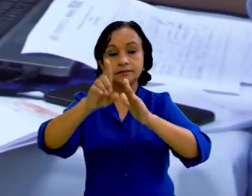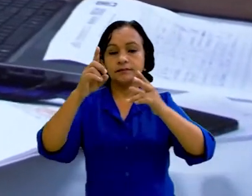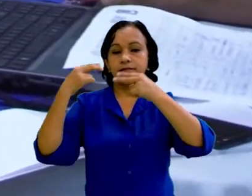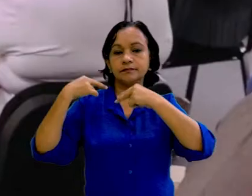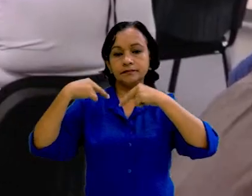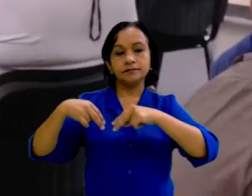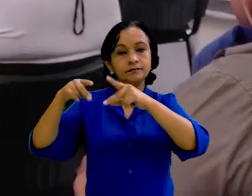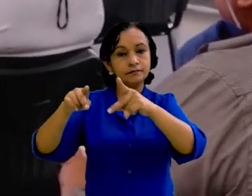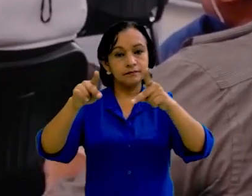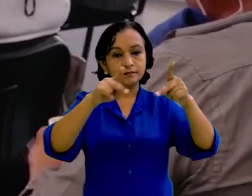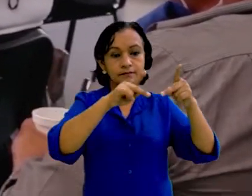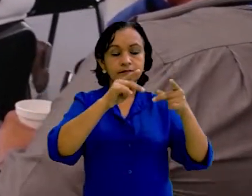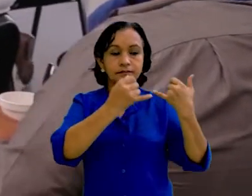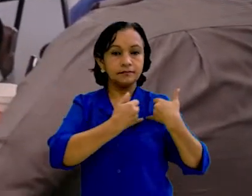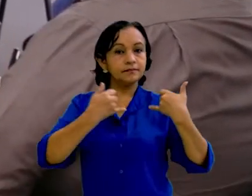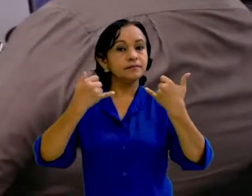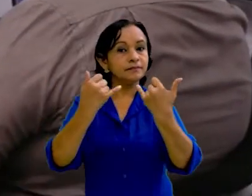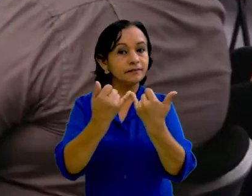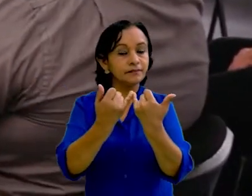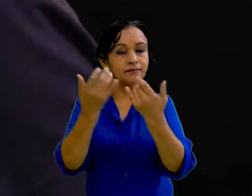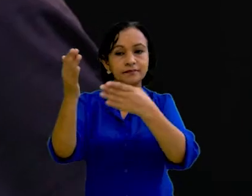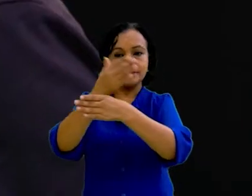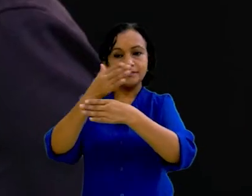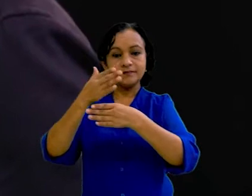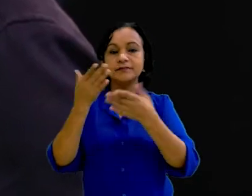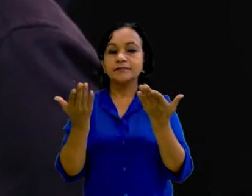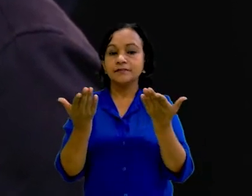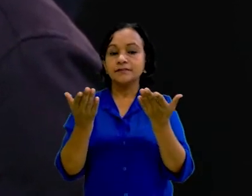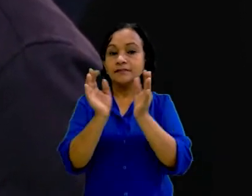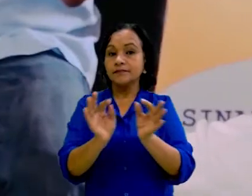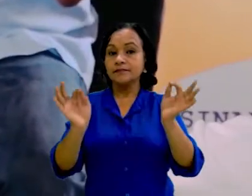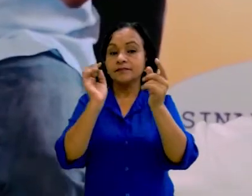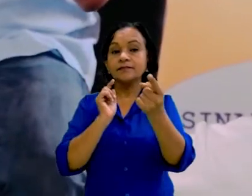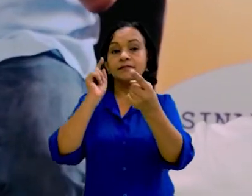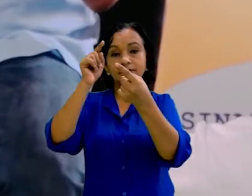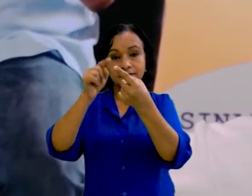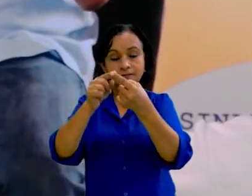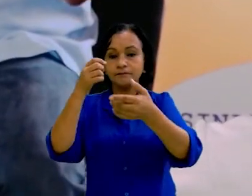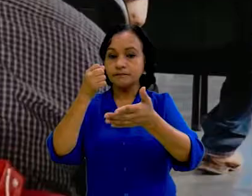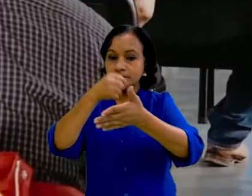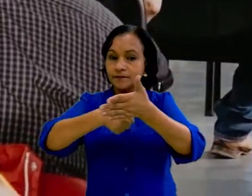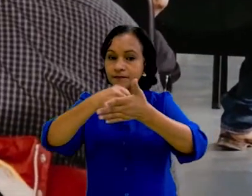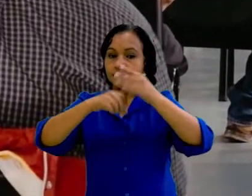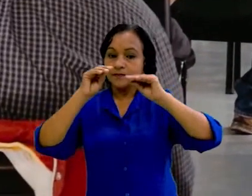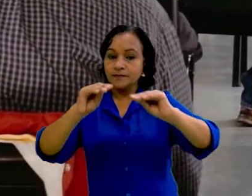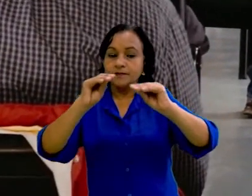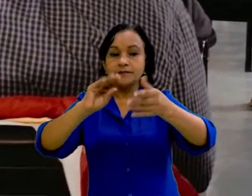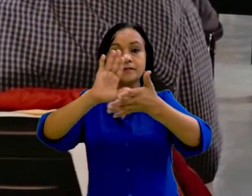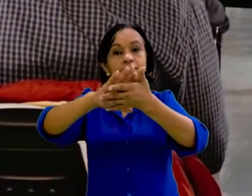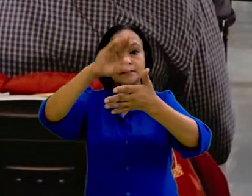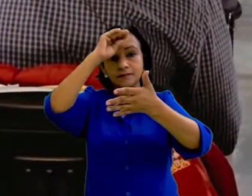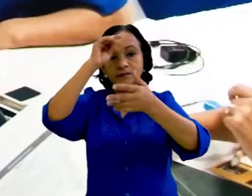Recursos Humanos, tanto a nivel institucional como comunitario. Sus principales objetivos son fortalecer los procesos de